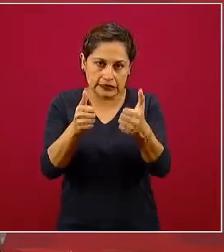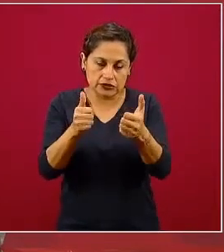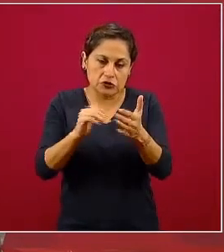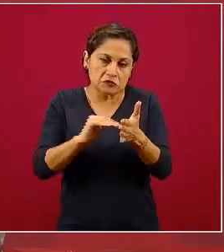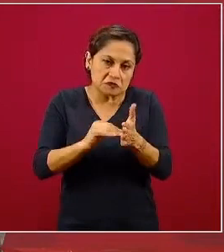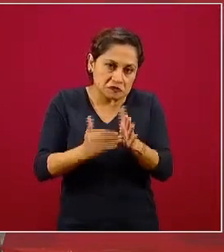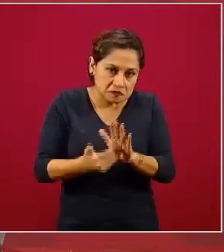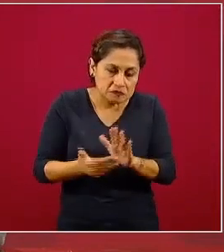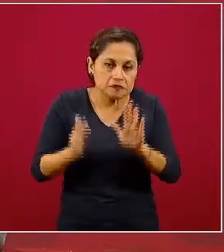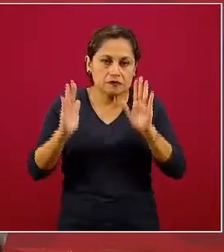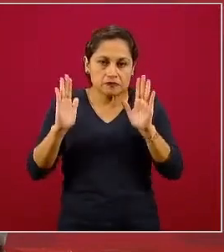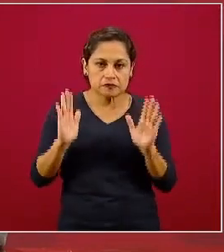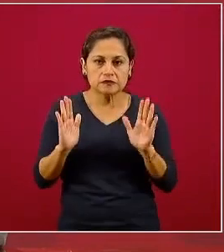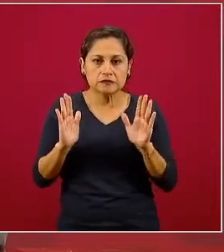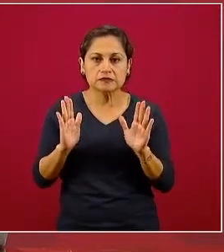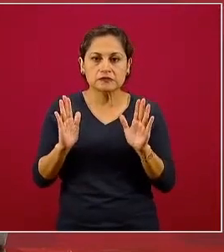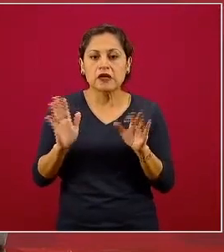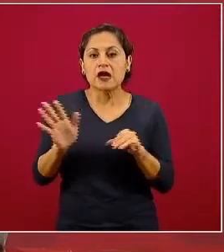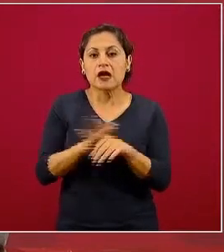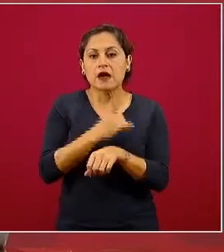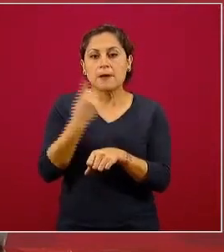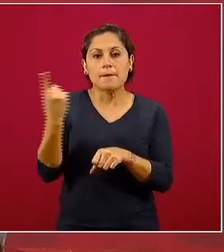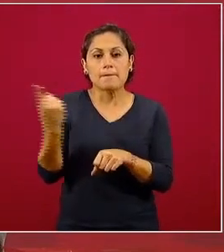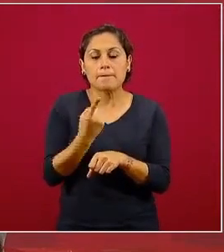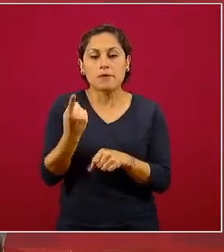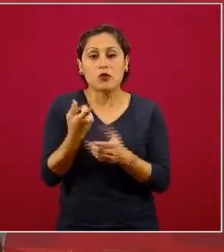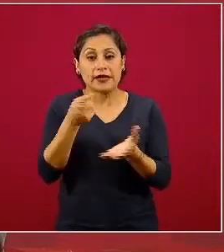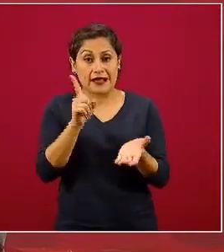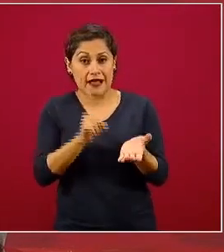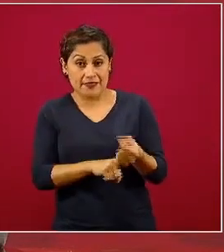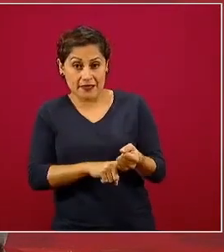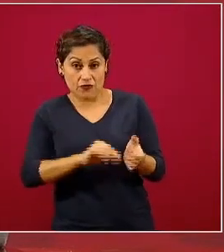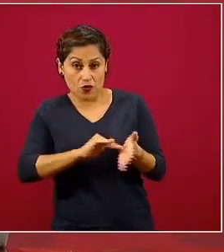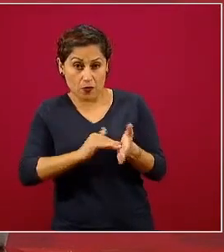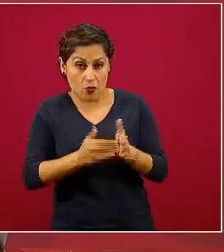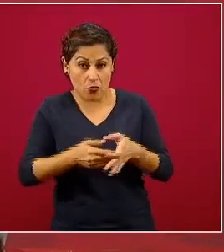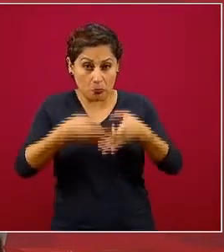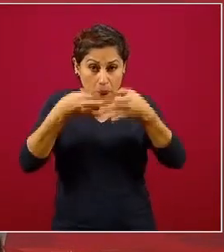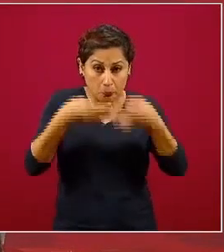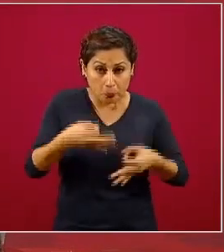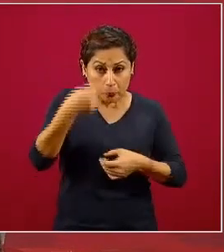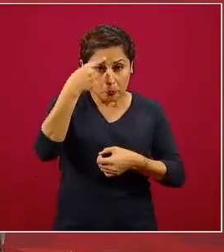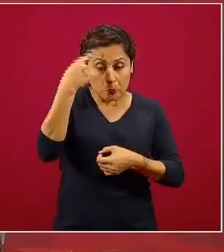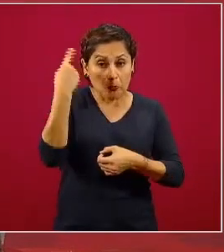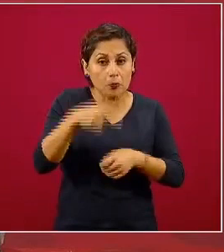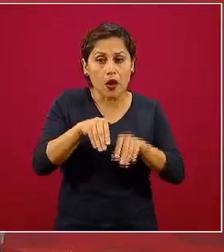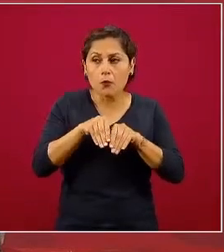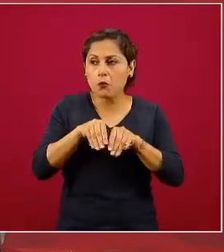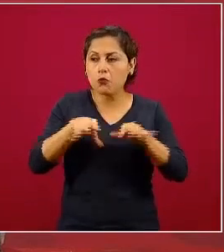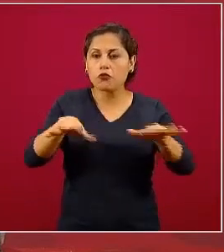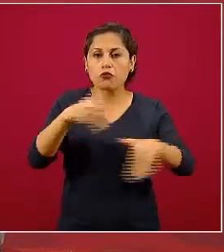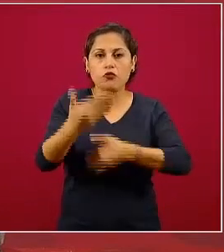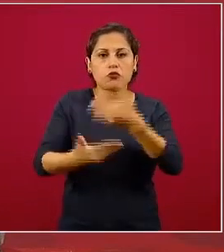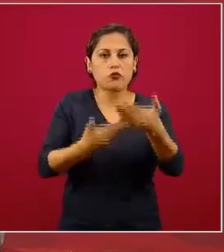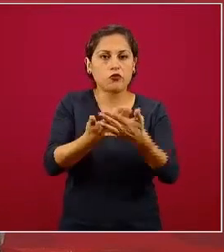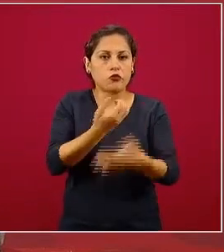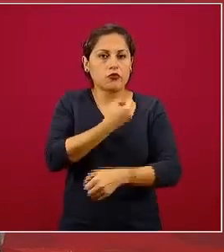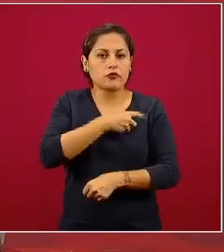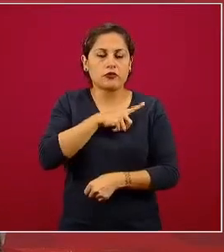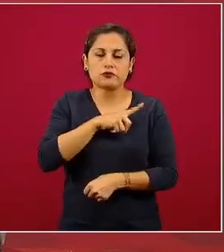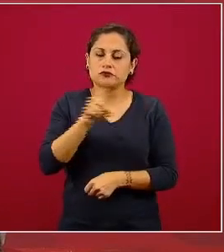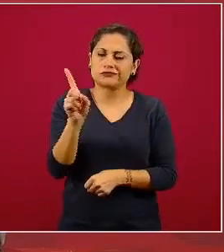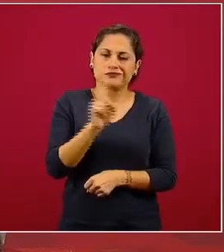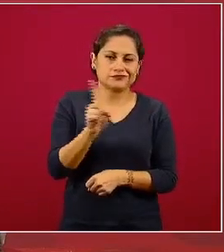porque posiblemente no atiende a un plan estructurado de ampliar la cobertura de servicios de salud, más bien